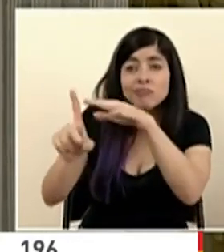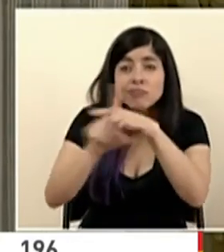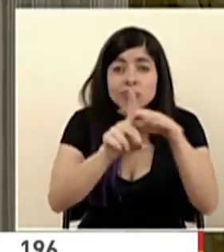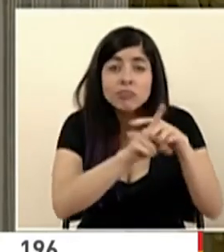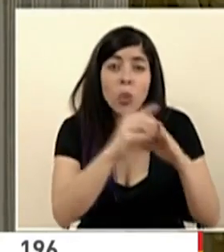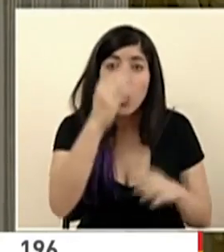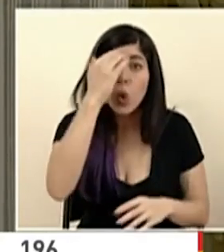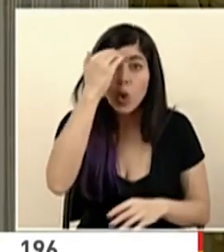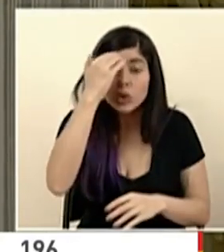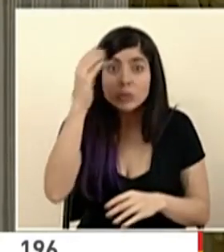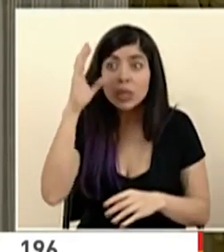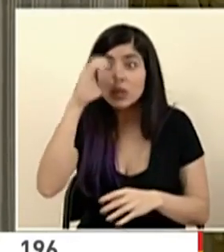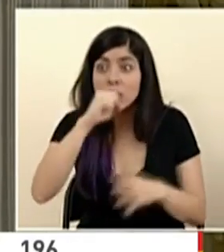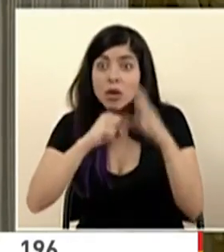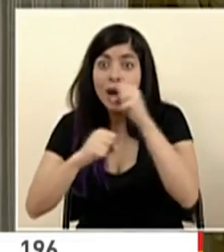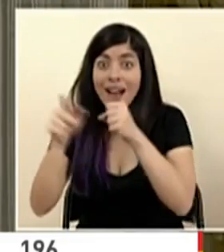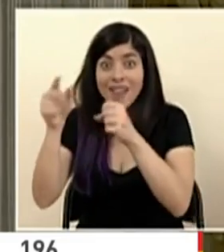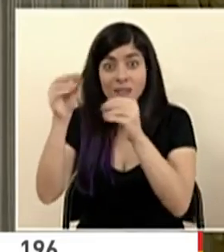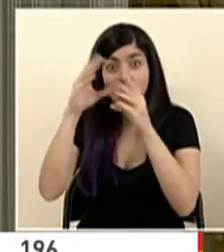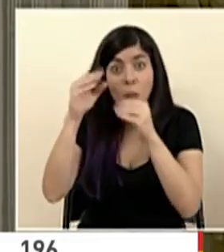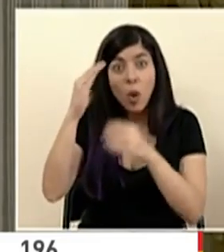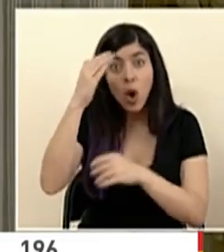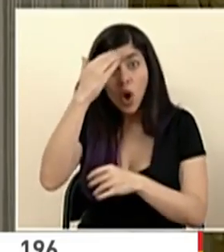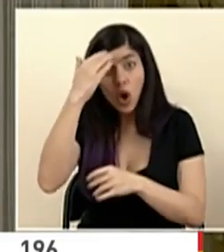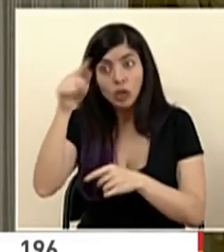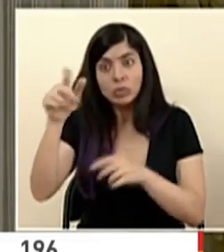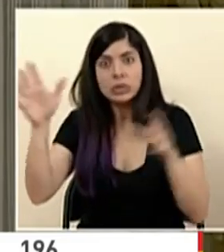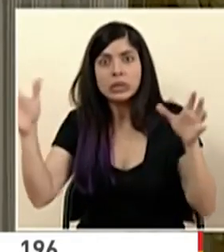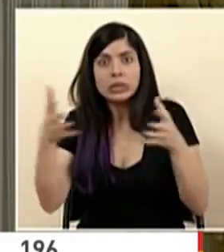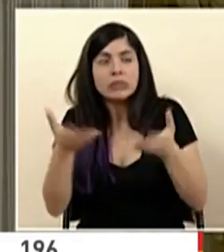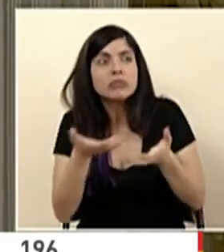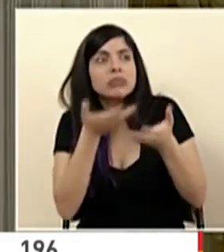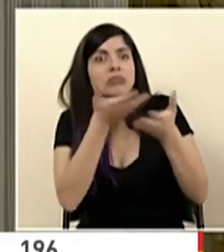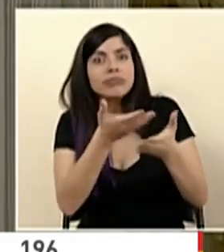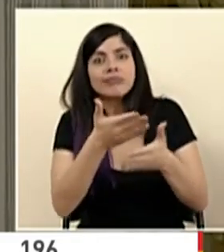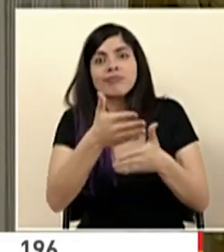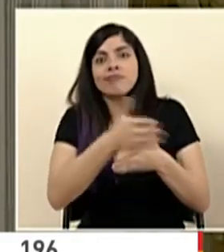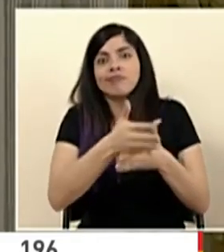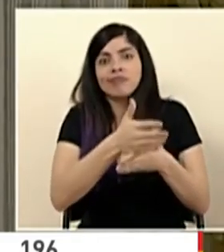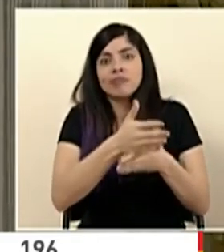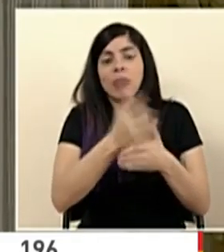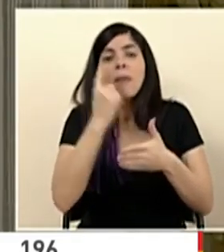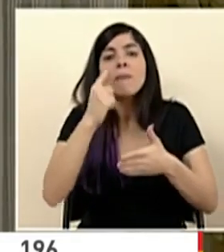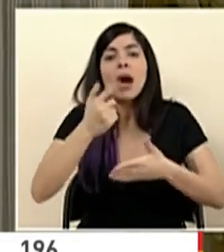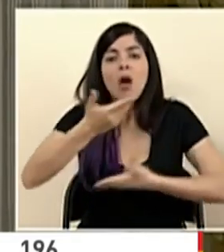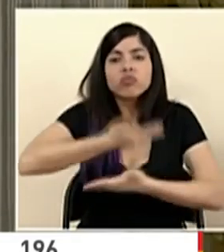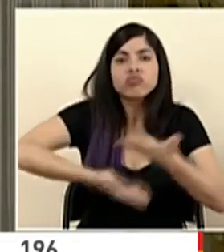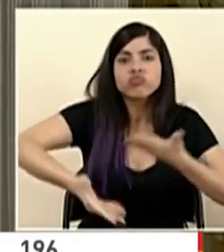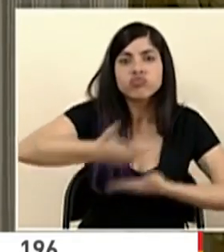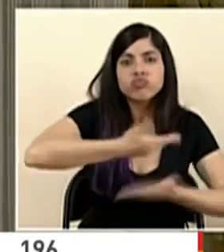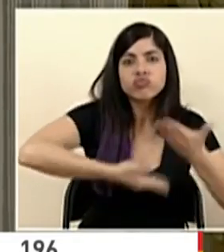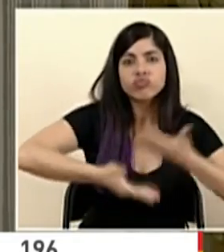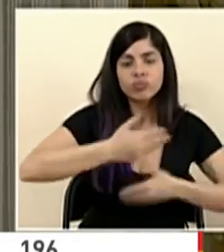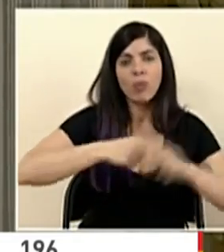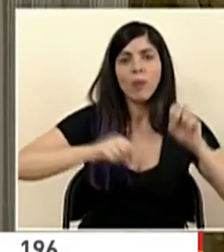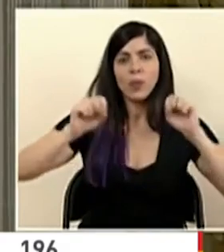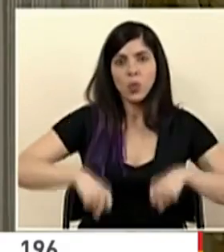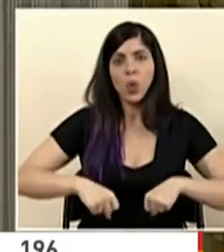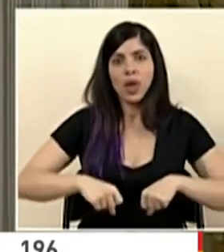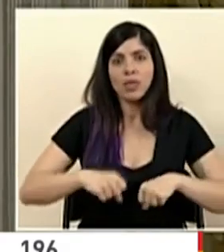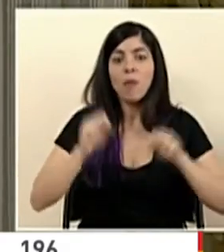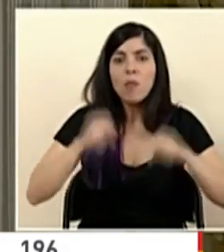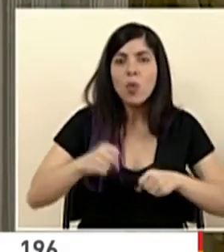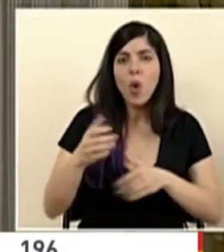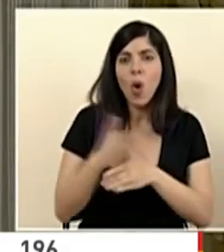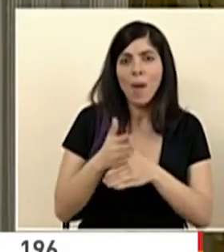desarrolle permita llevarlo a otras fuentes de conocimiento y que asimismo se genere un proceso escalable que sea digno de